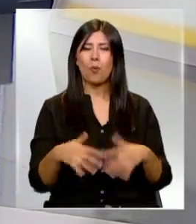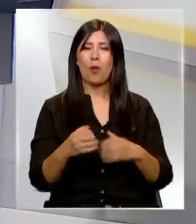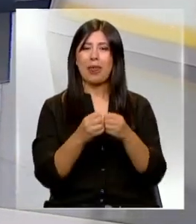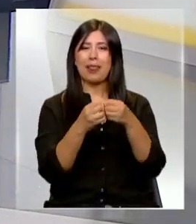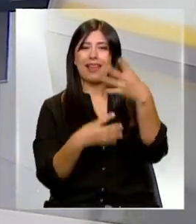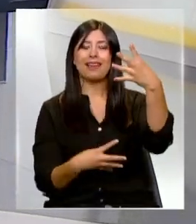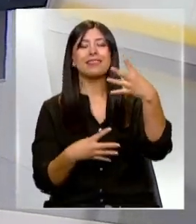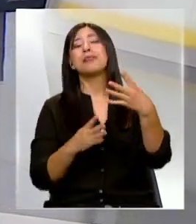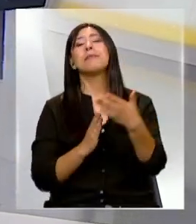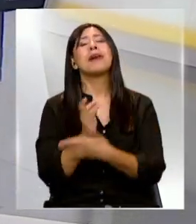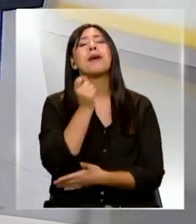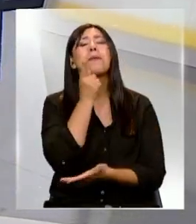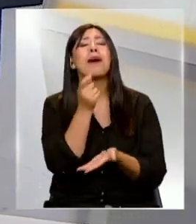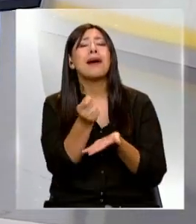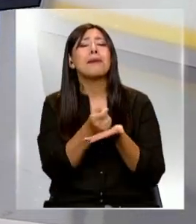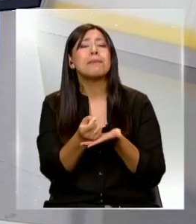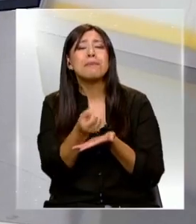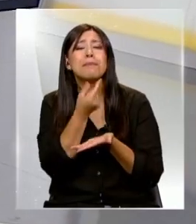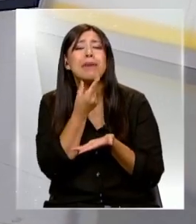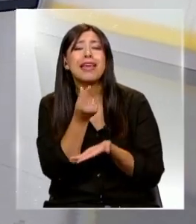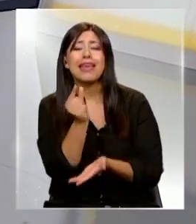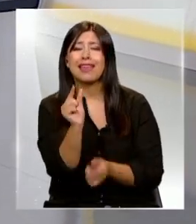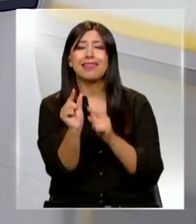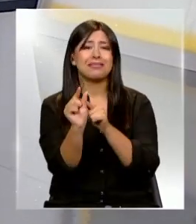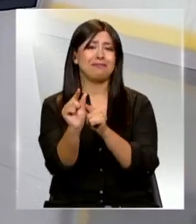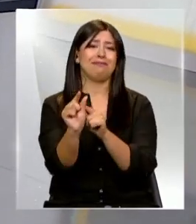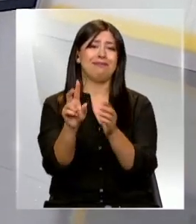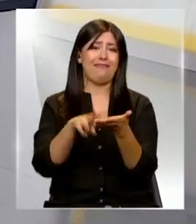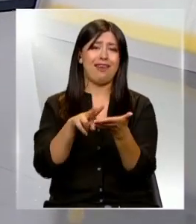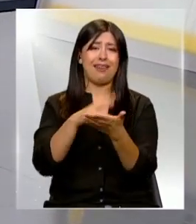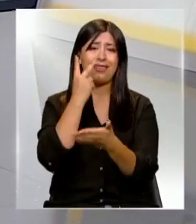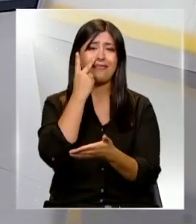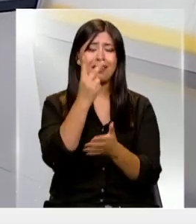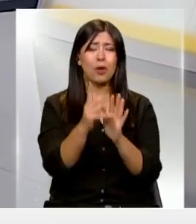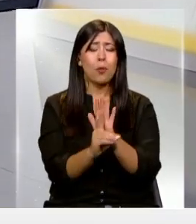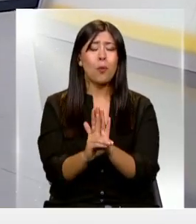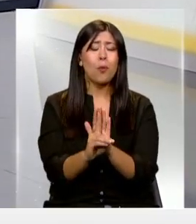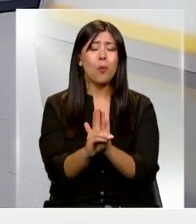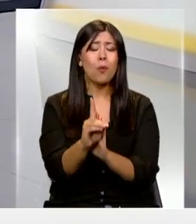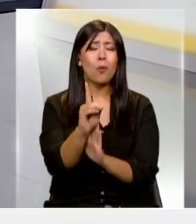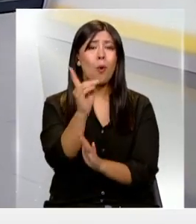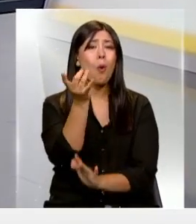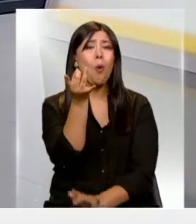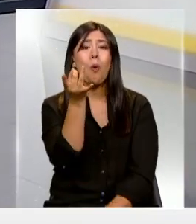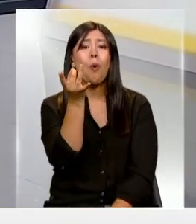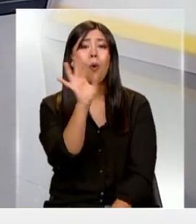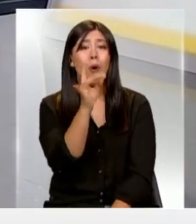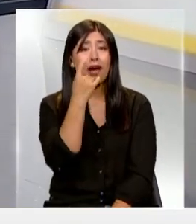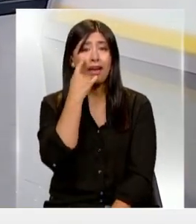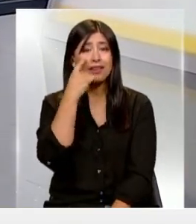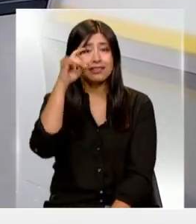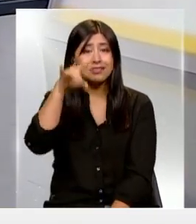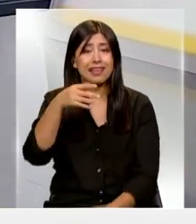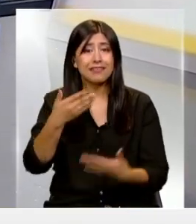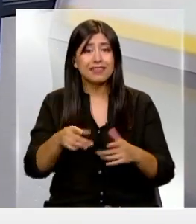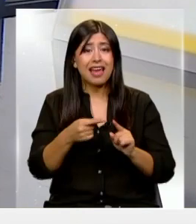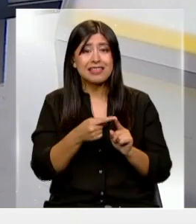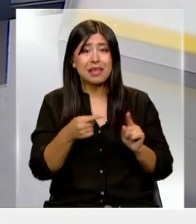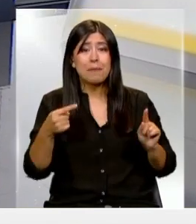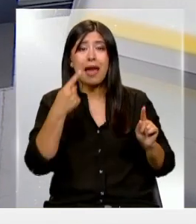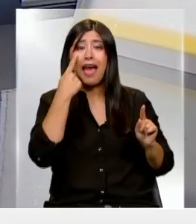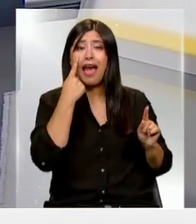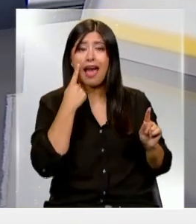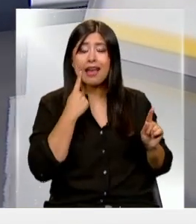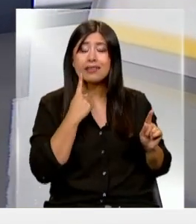una píldora, una píldorita, no. Esto es literal, estamos viendo un desarrollo único que se ha dado a conocer durante esta semana en un ensayo